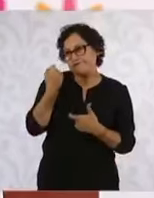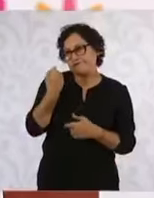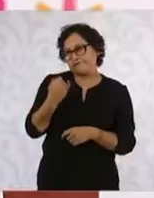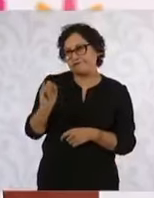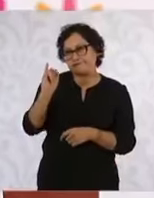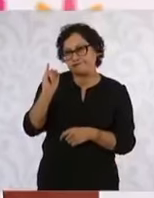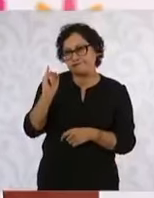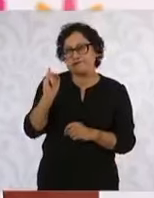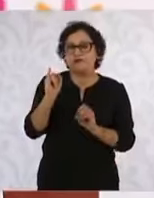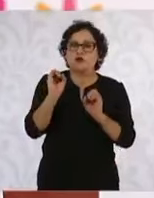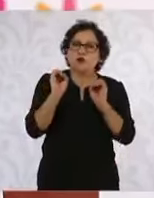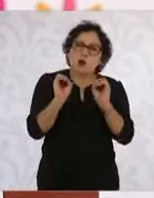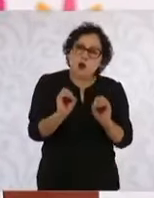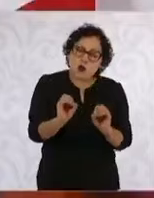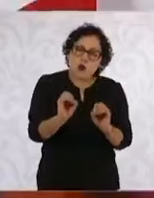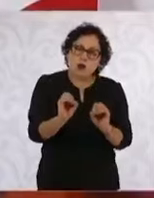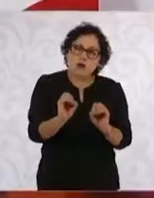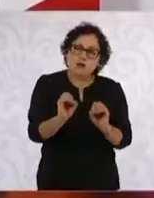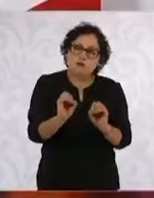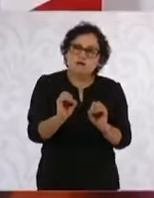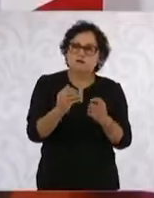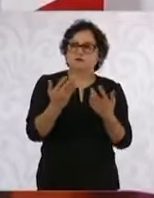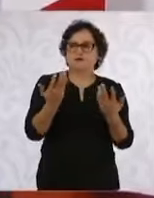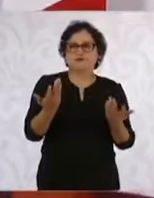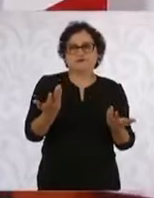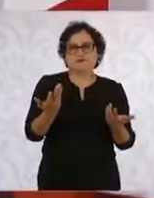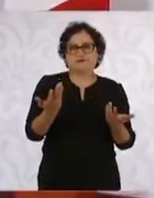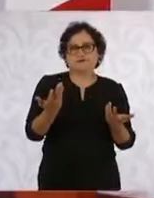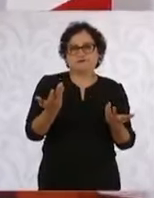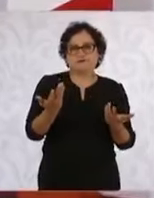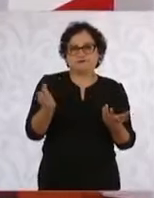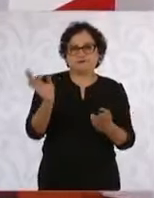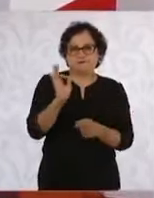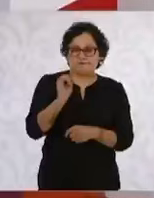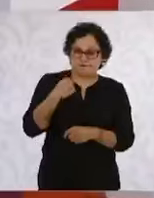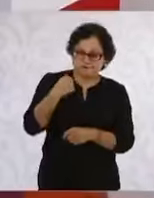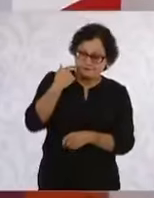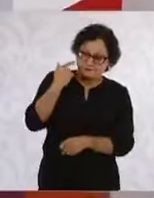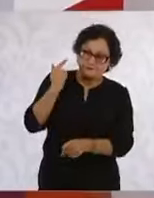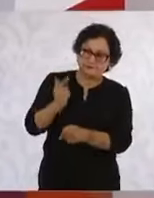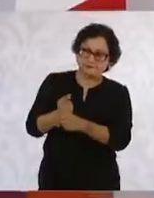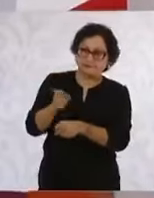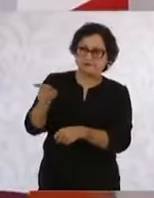de plano llamarle traidor a la patria,